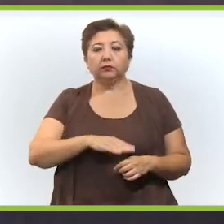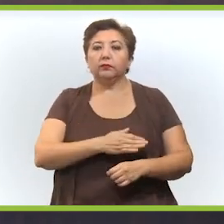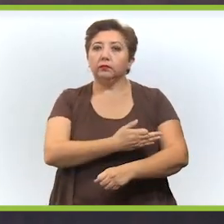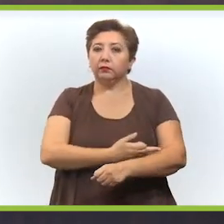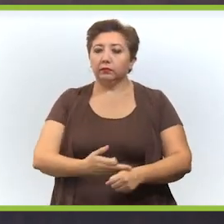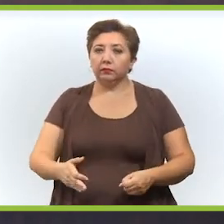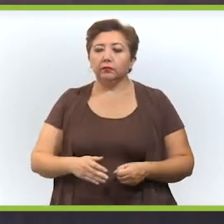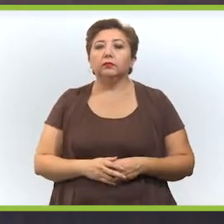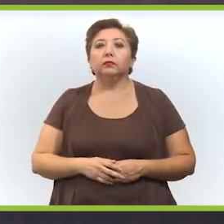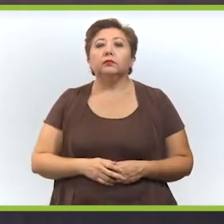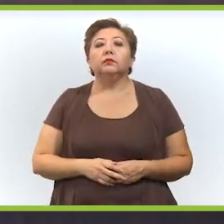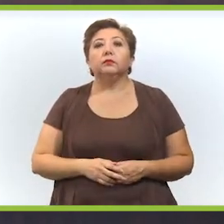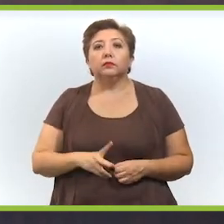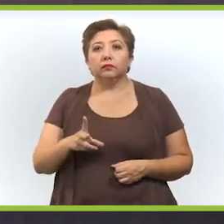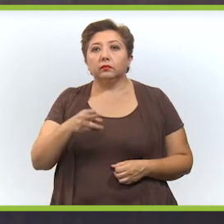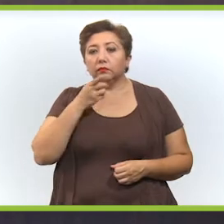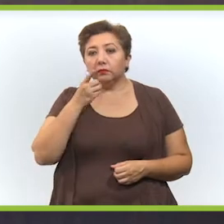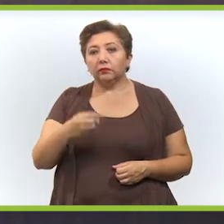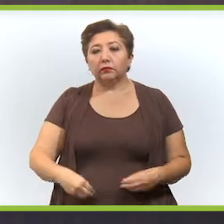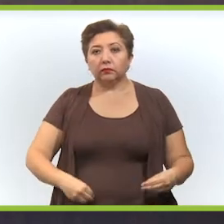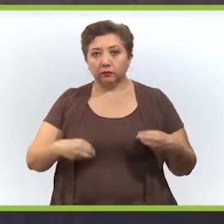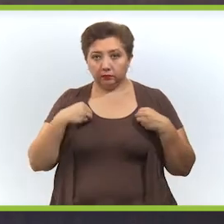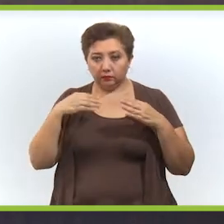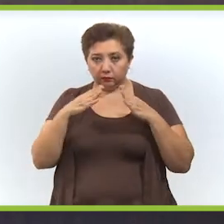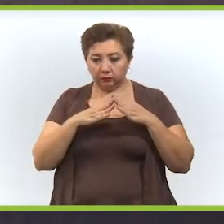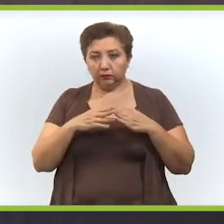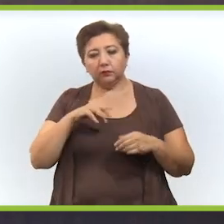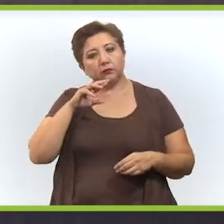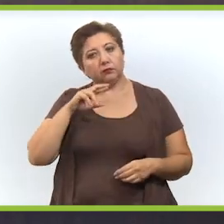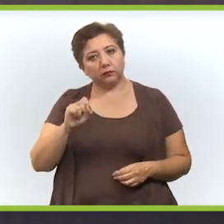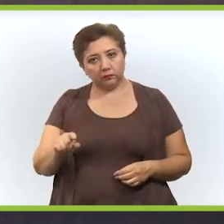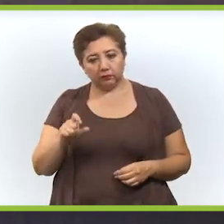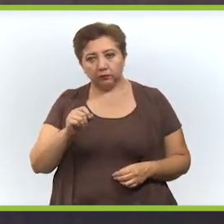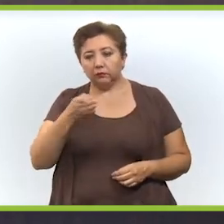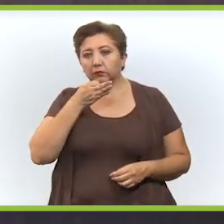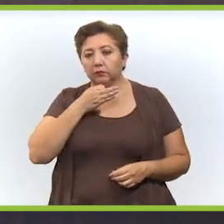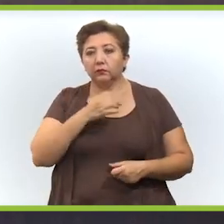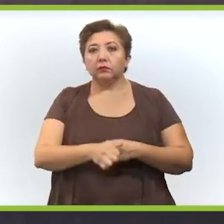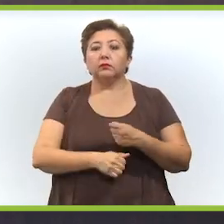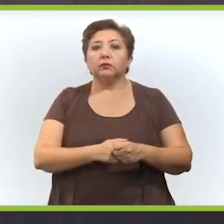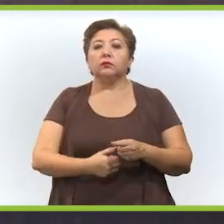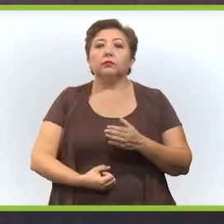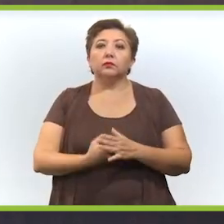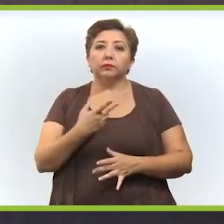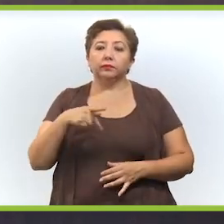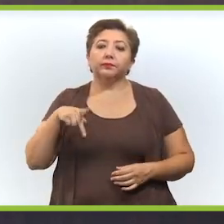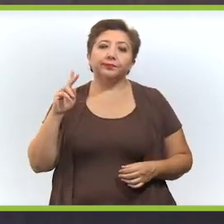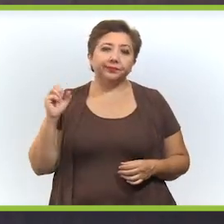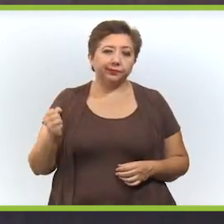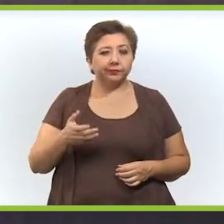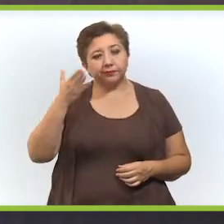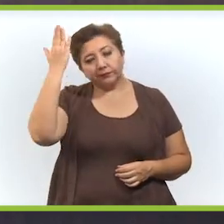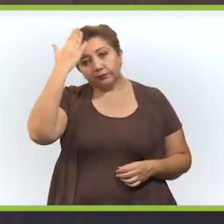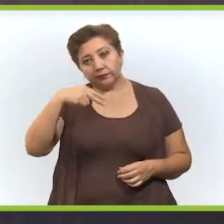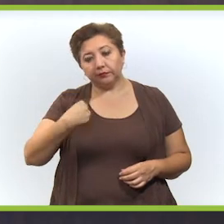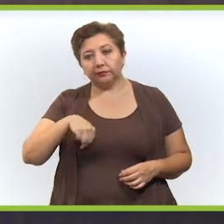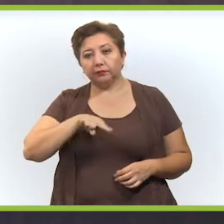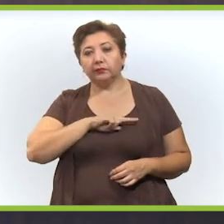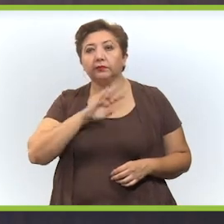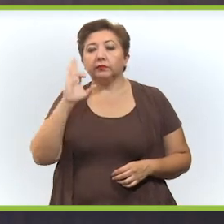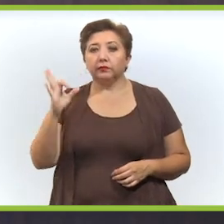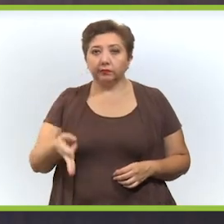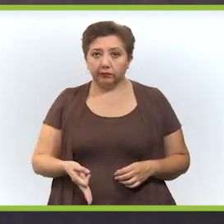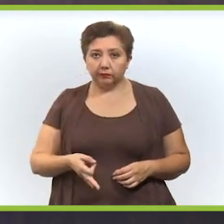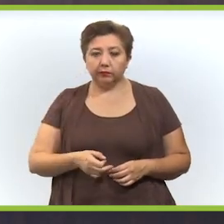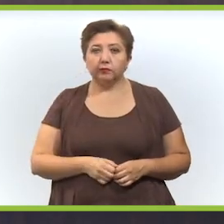y lo mismo con los festejos de Año Nuevo. Desafortunadamente, tú sabes que nosotros habíamos autorizado ya el tema de poder realizar bodas, de poder realizar